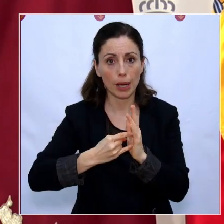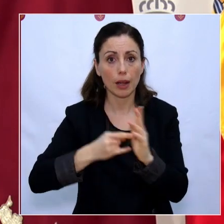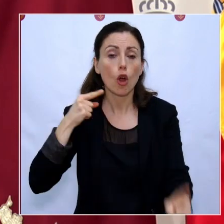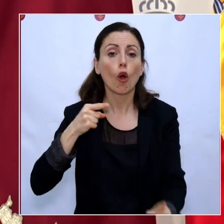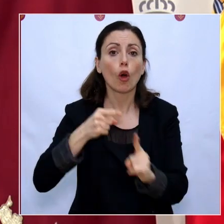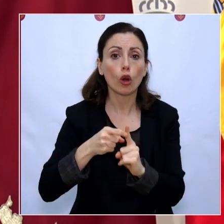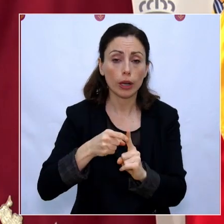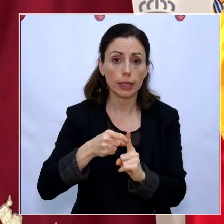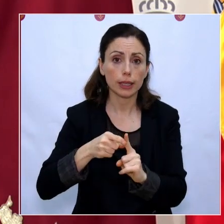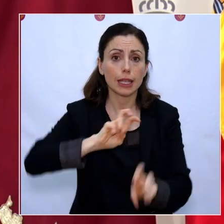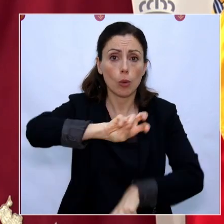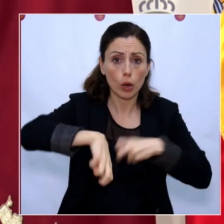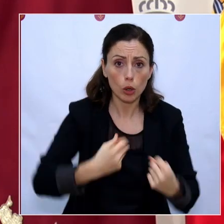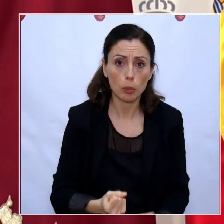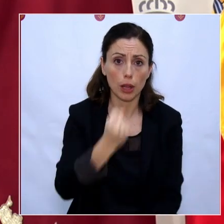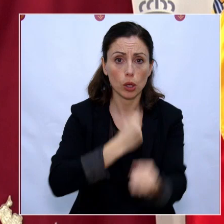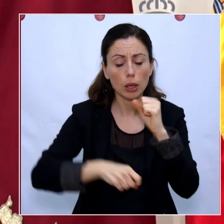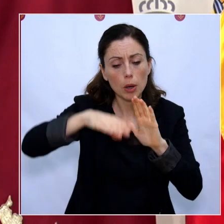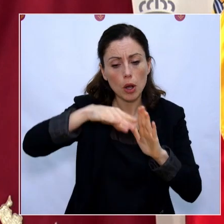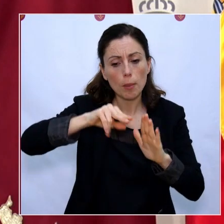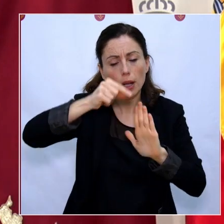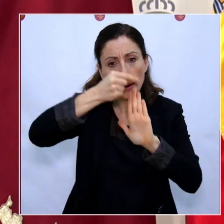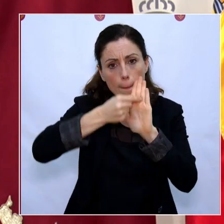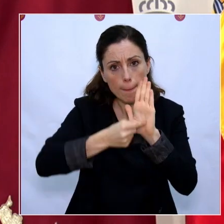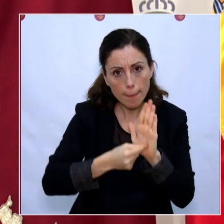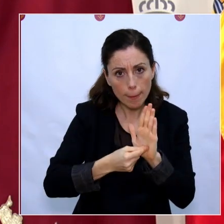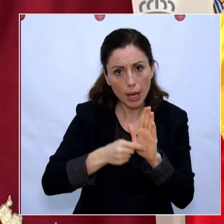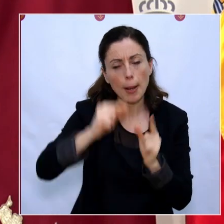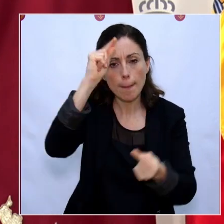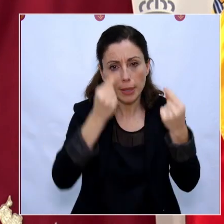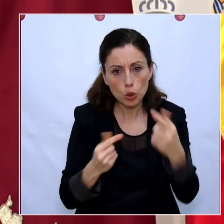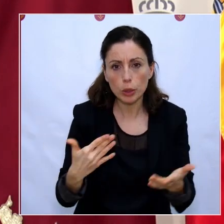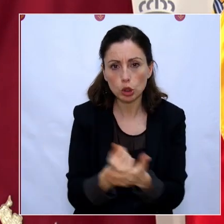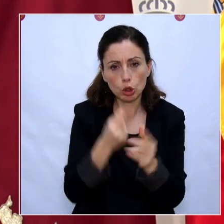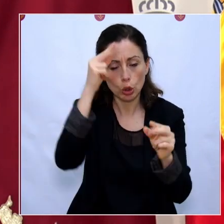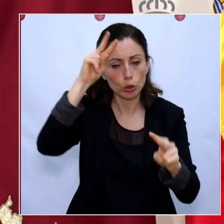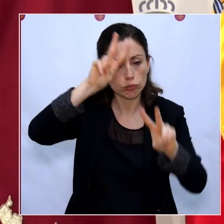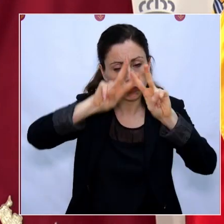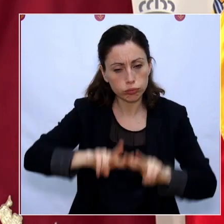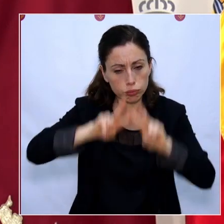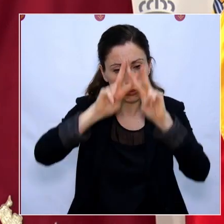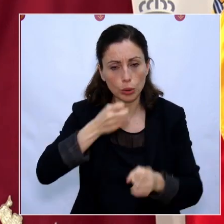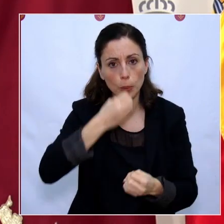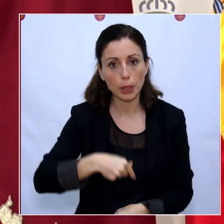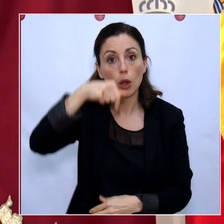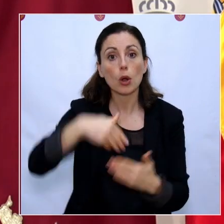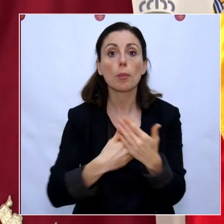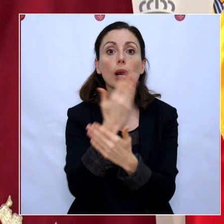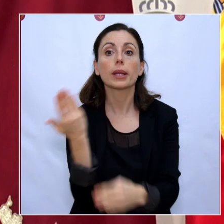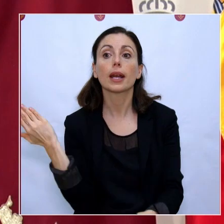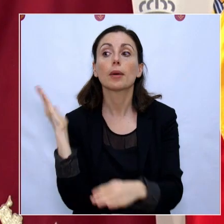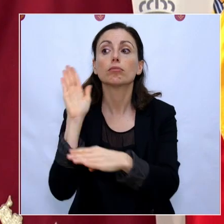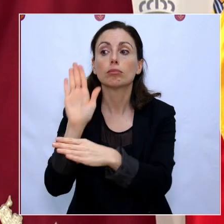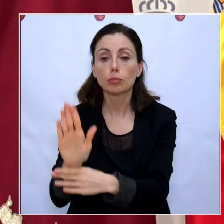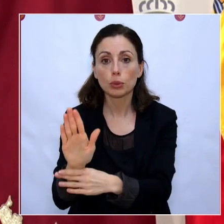económica, un plan suficientemente dotado económicamente. También he trasladado esta mañana las propuestas que me